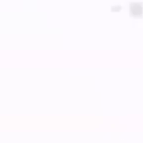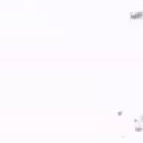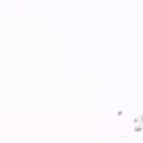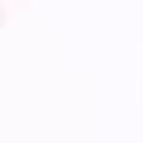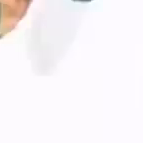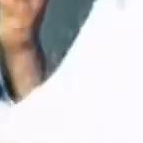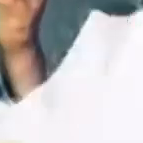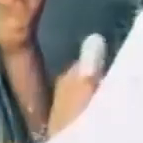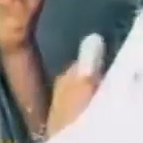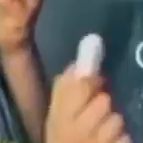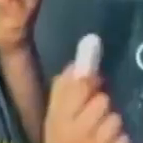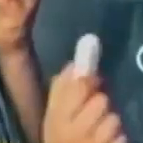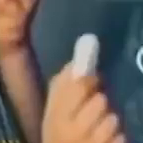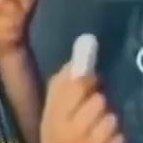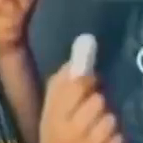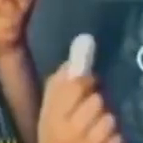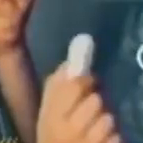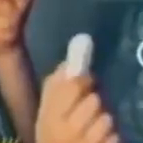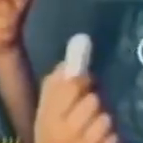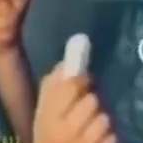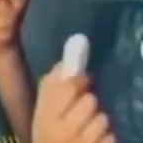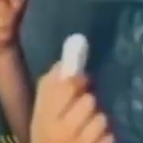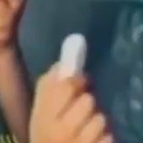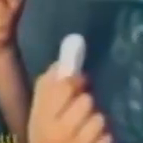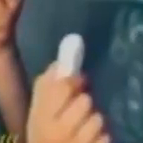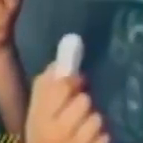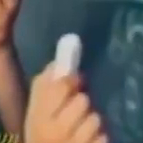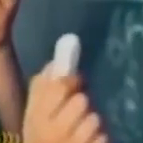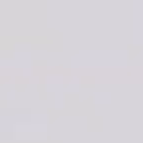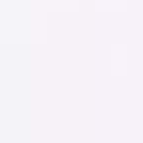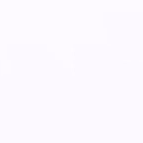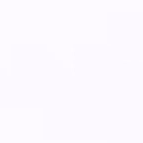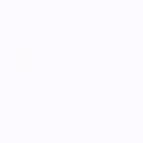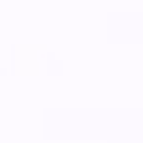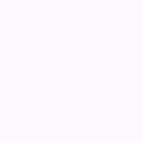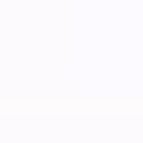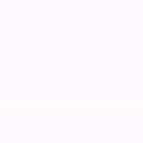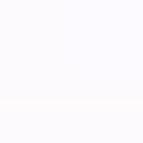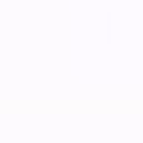A continuación, Matemática Segundo Primaria.